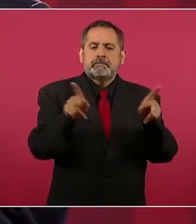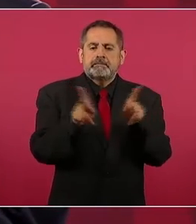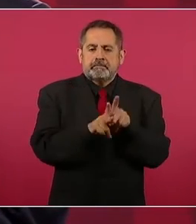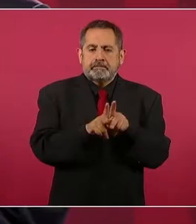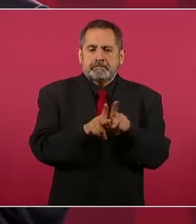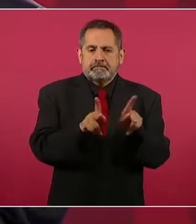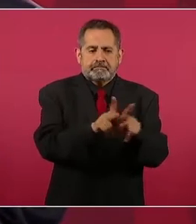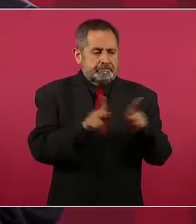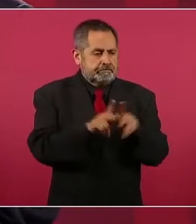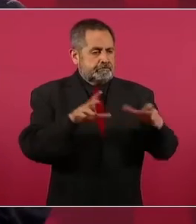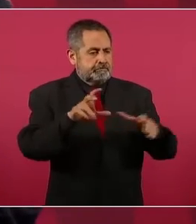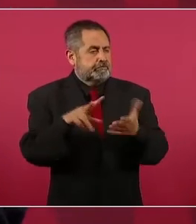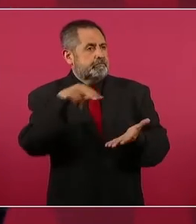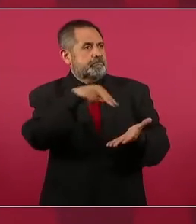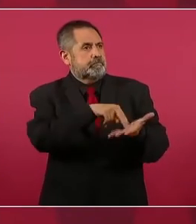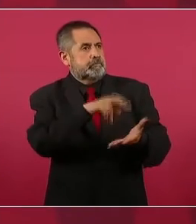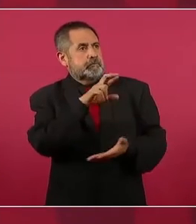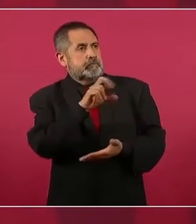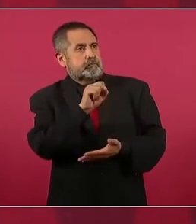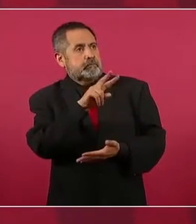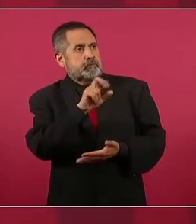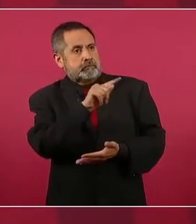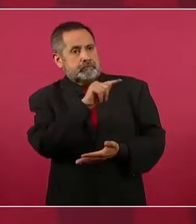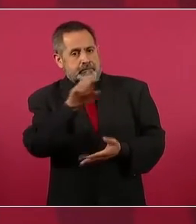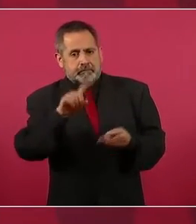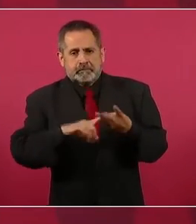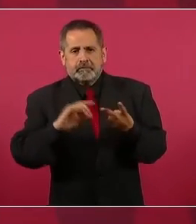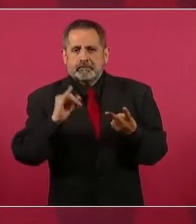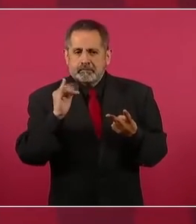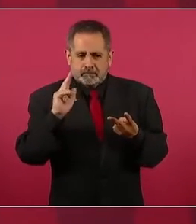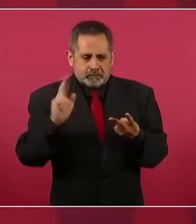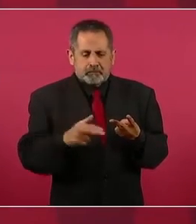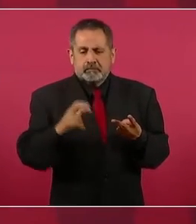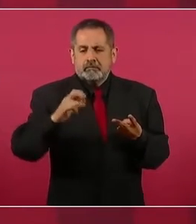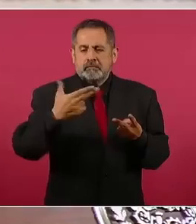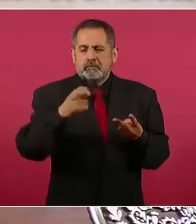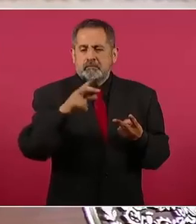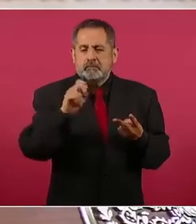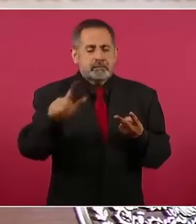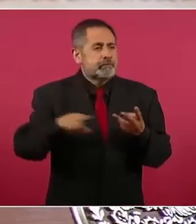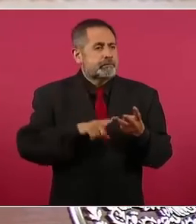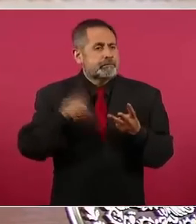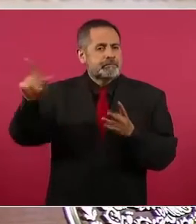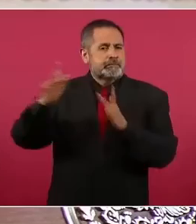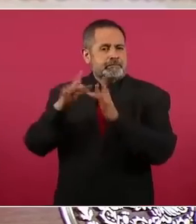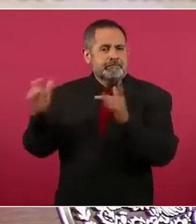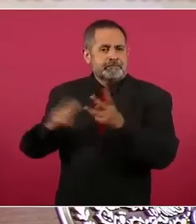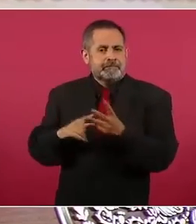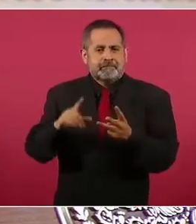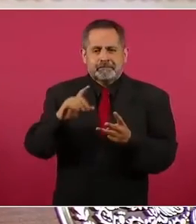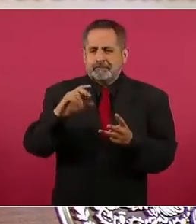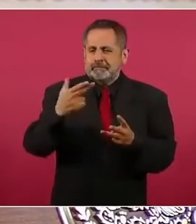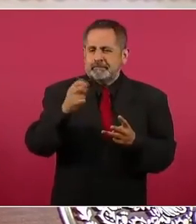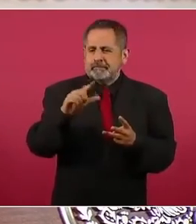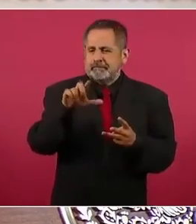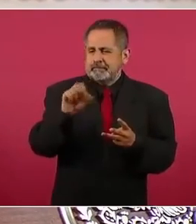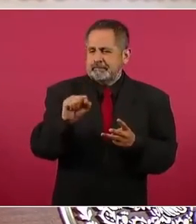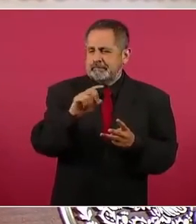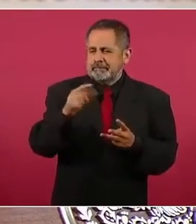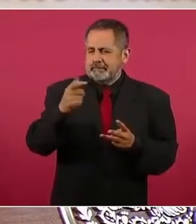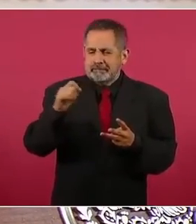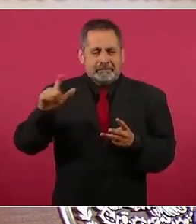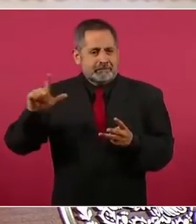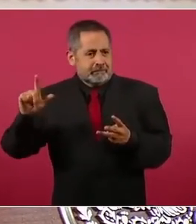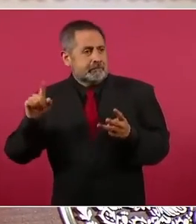Y como Churchill, y como De Gaulle, y como muchos otros, grandes,